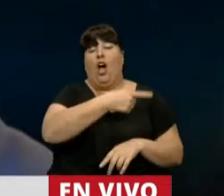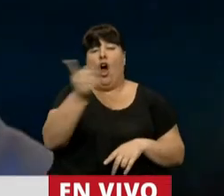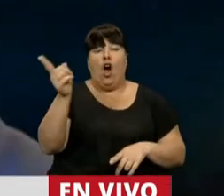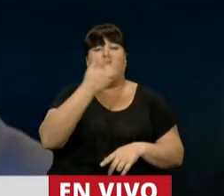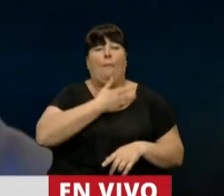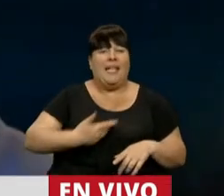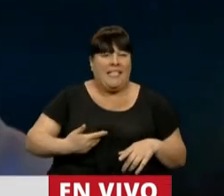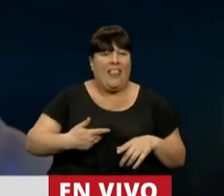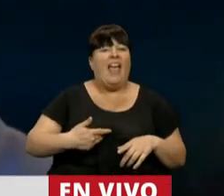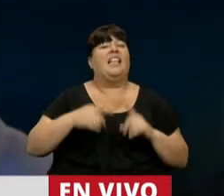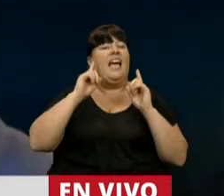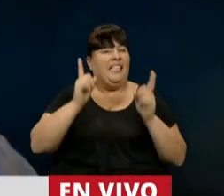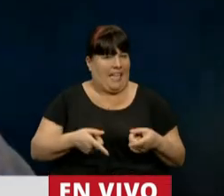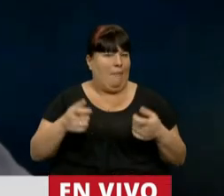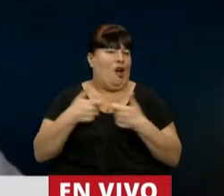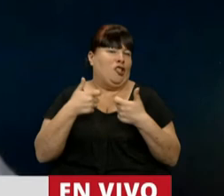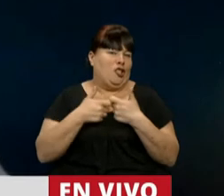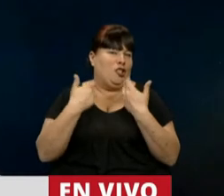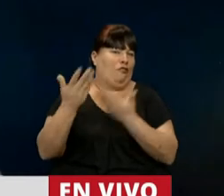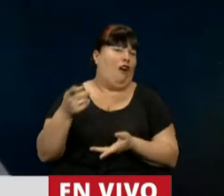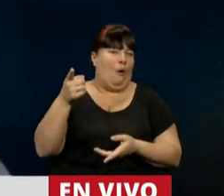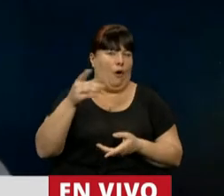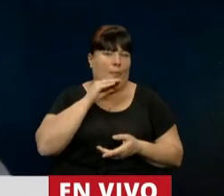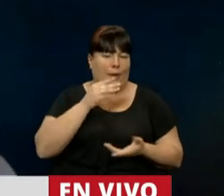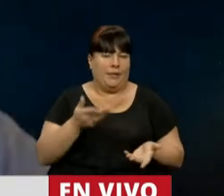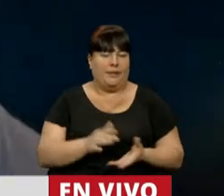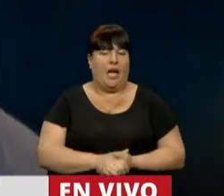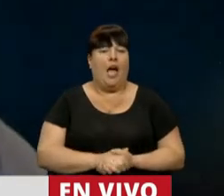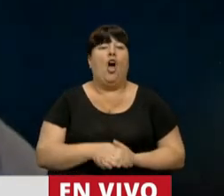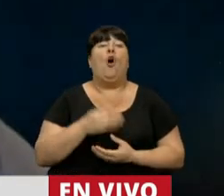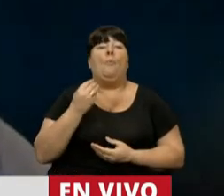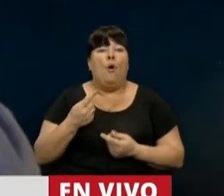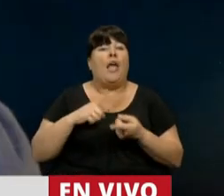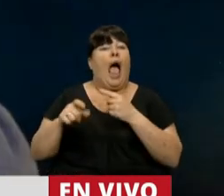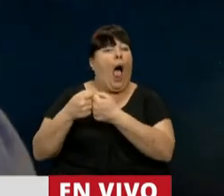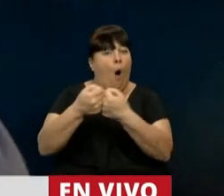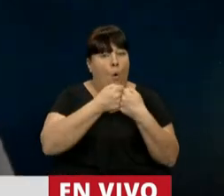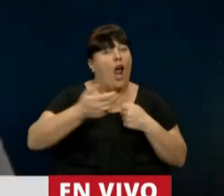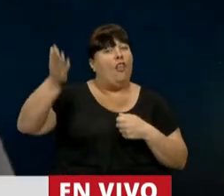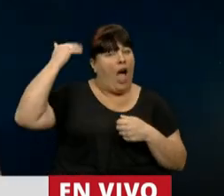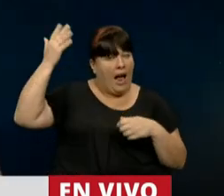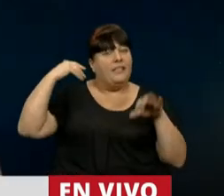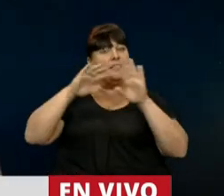presidentes se están siendo cómplices también. Porque se acordó en ese momento